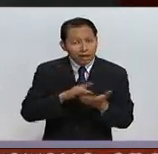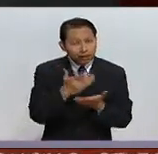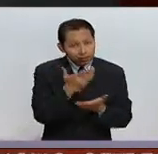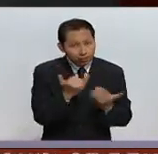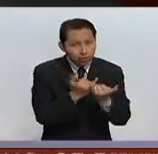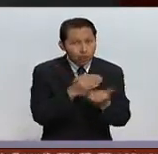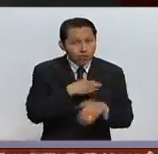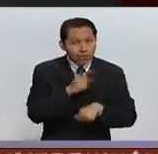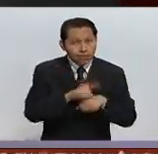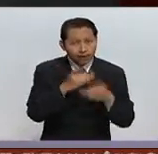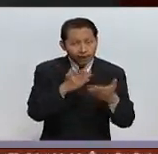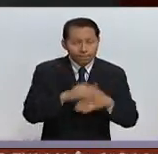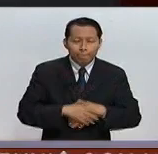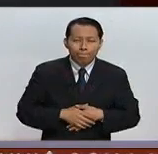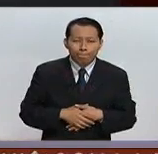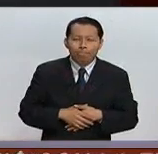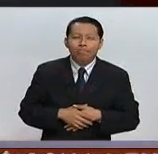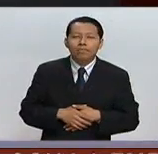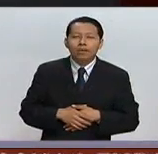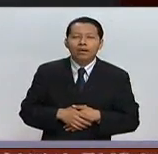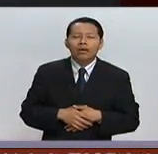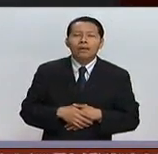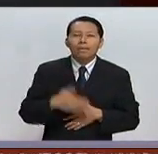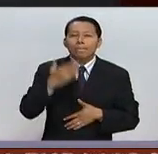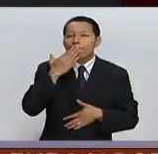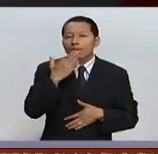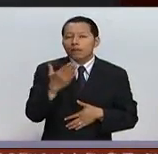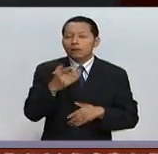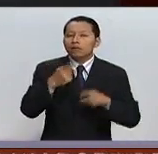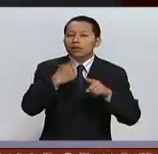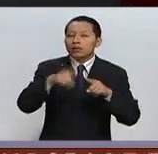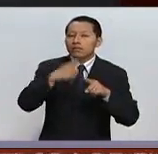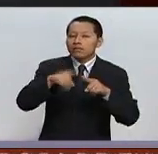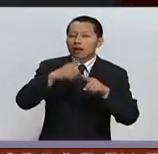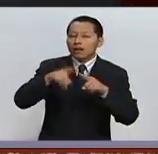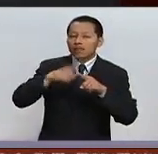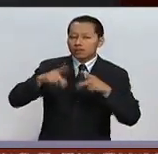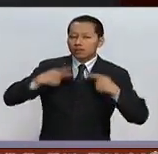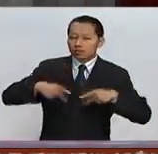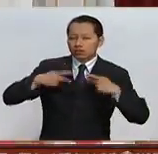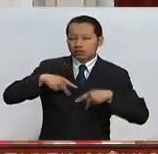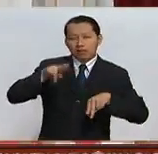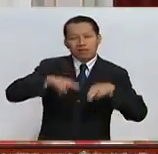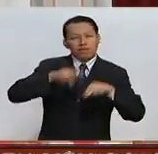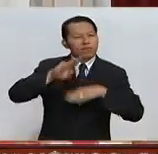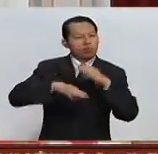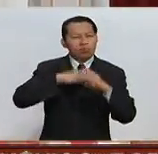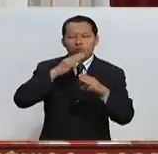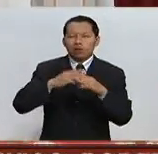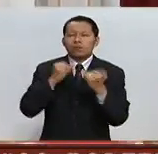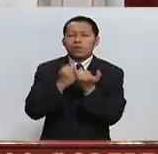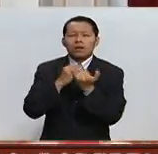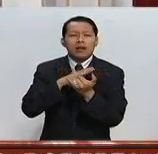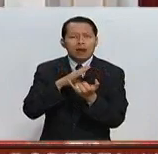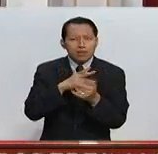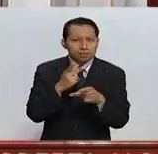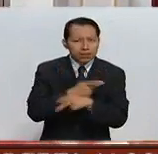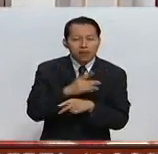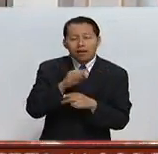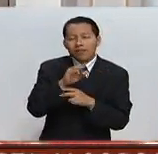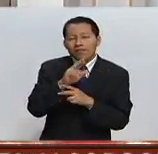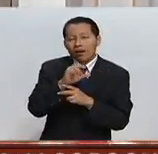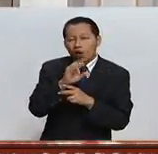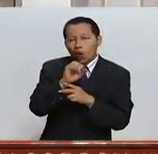Muy buen día. Buenos días. Bueno, distintos personajes y líderes a nivel mundial han reaccionado sobre lo que ocurrió hoy. François Hollande